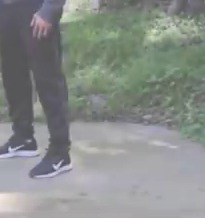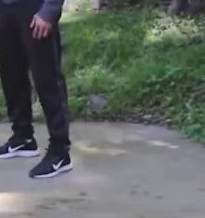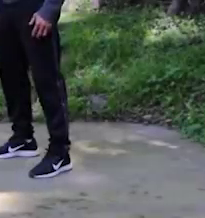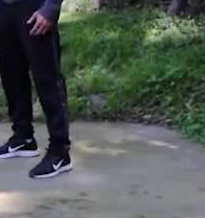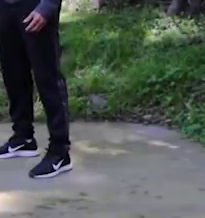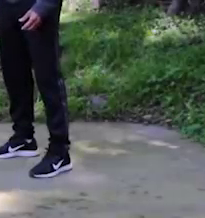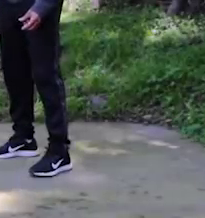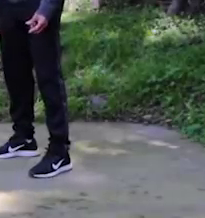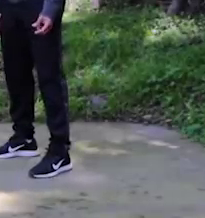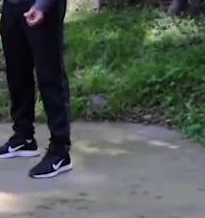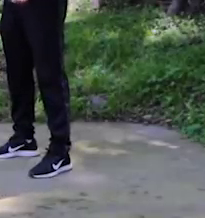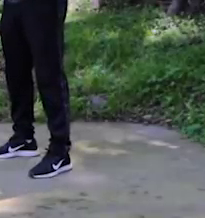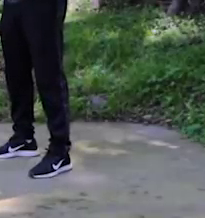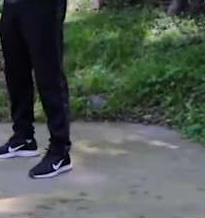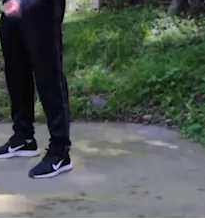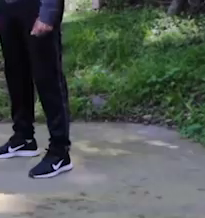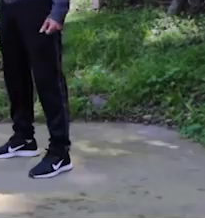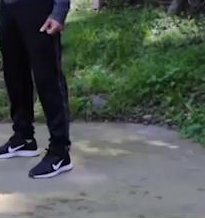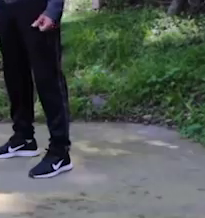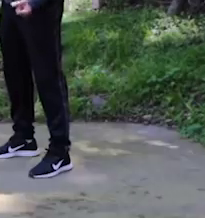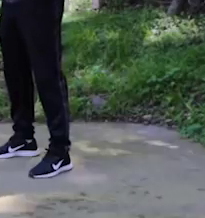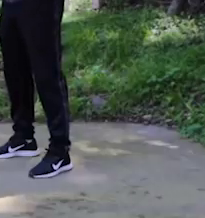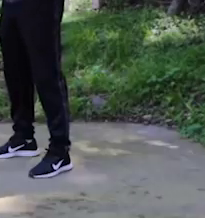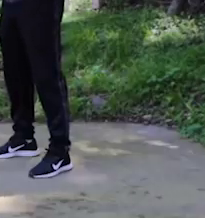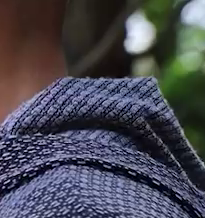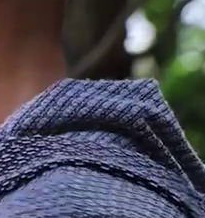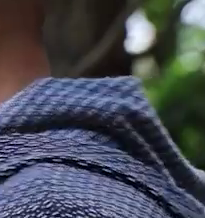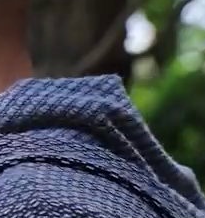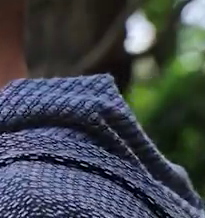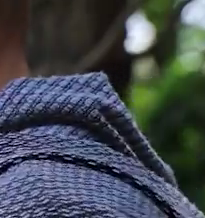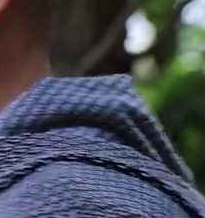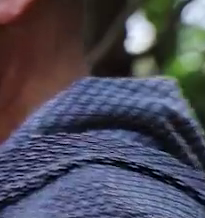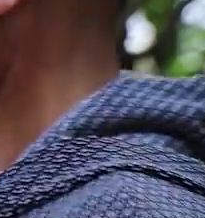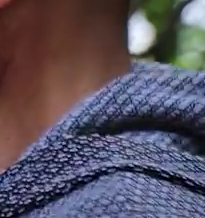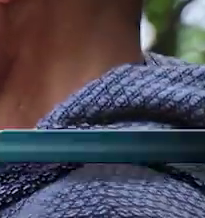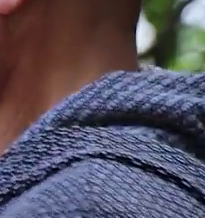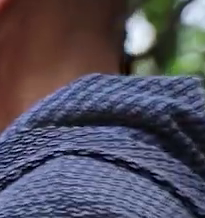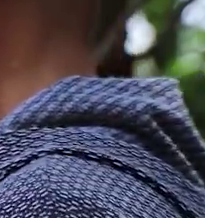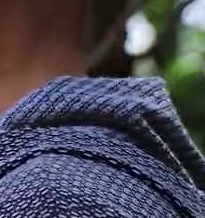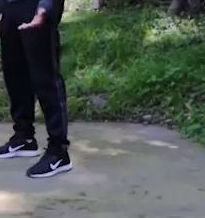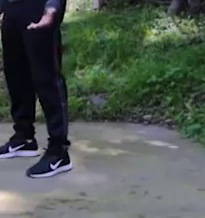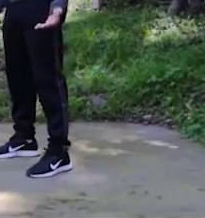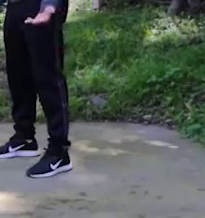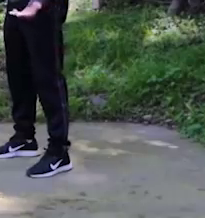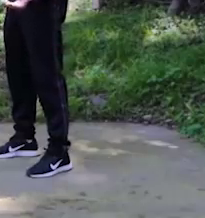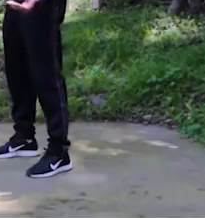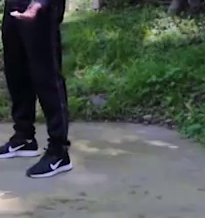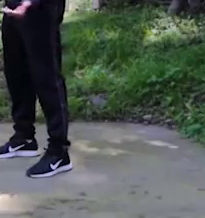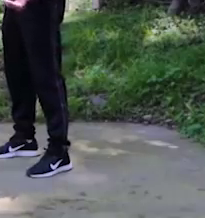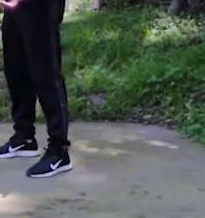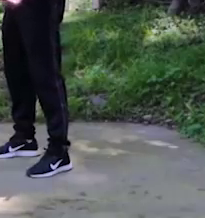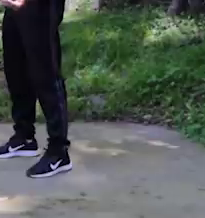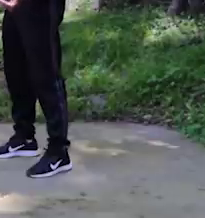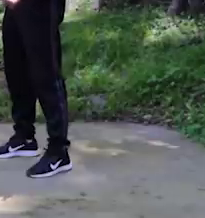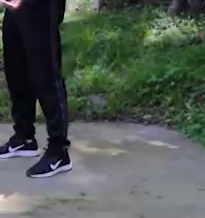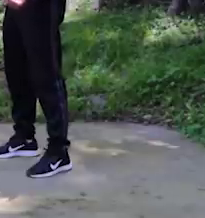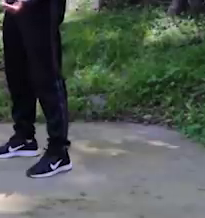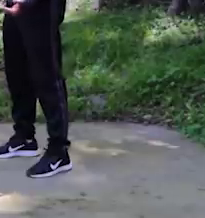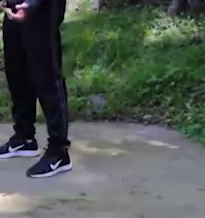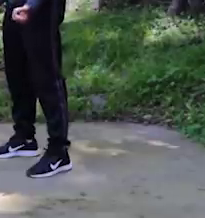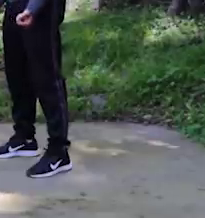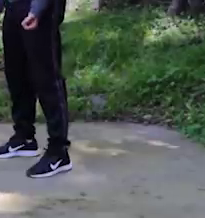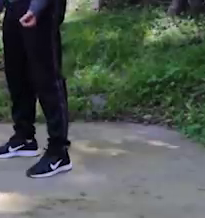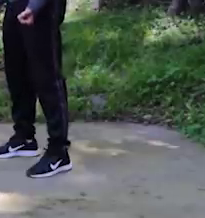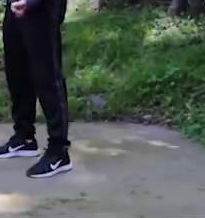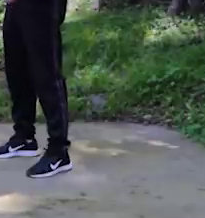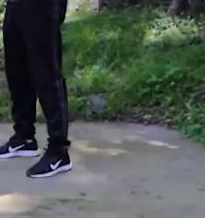Ahora vamos a trabajar el brazo de bíceps. Nos vamos a parar derechos. Vamos a pegar los codos a nuestro